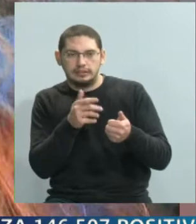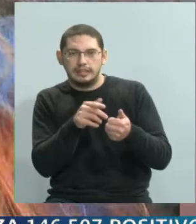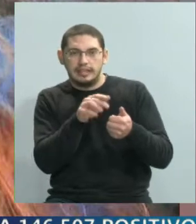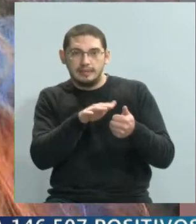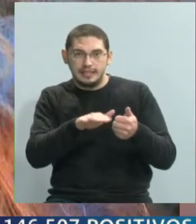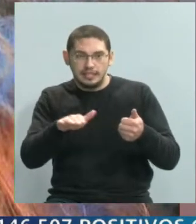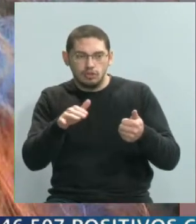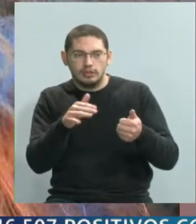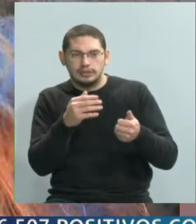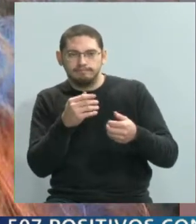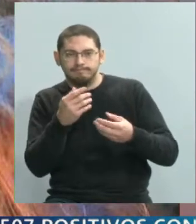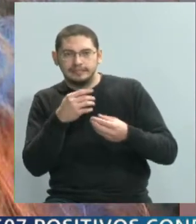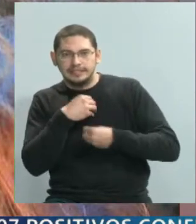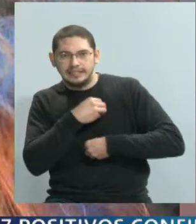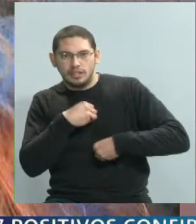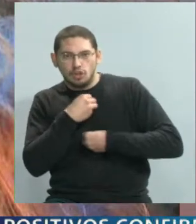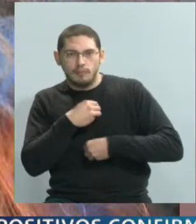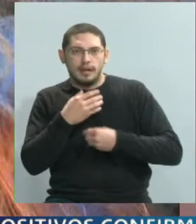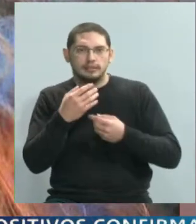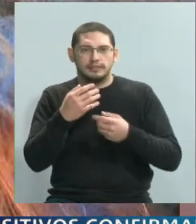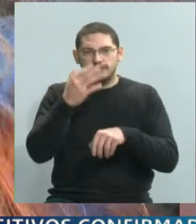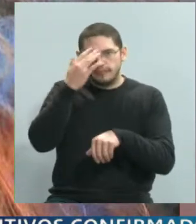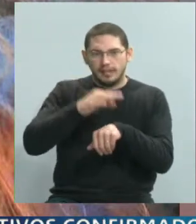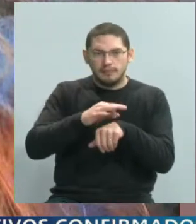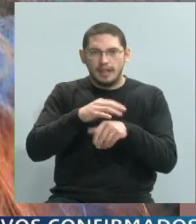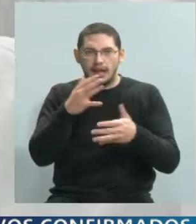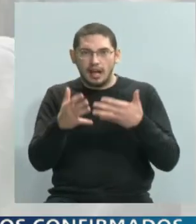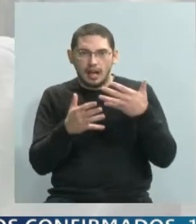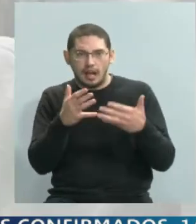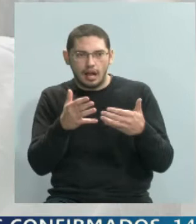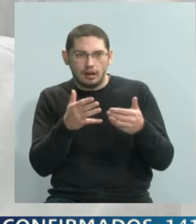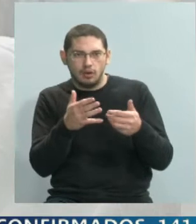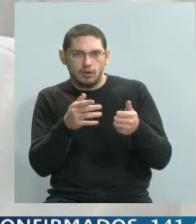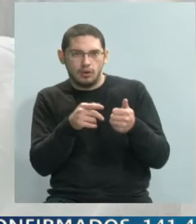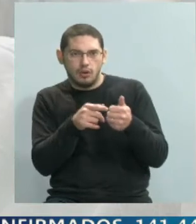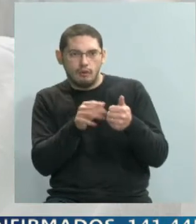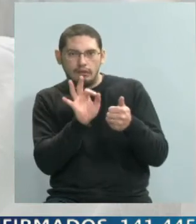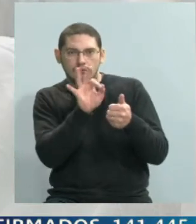sus niños o en los niños que tienen a cargo, son bastante inciertas.